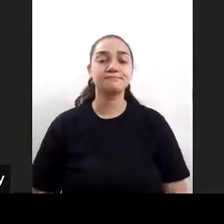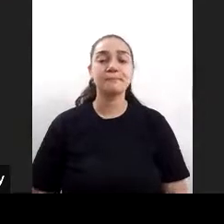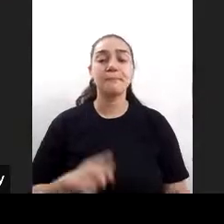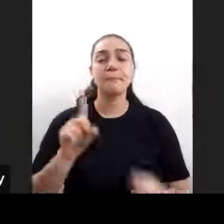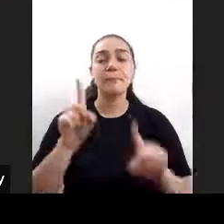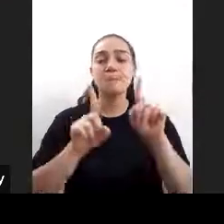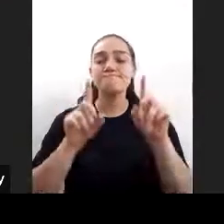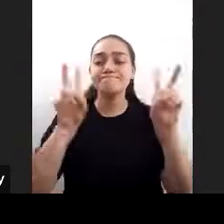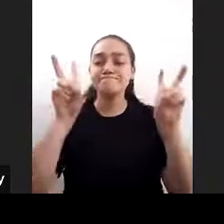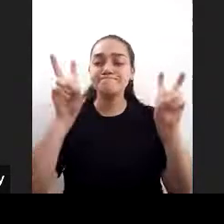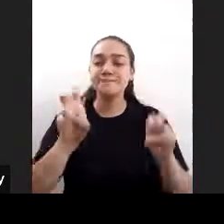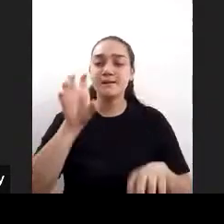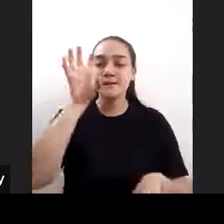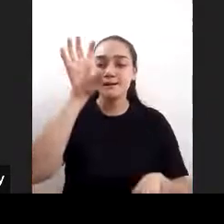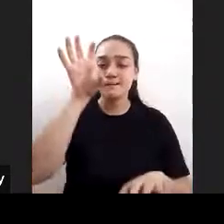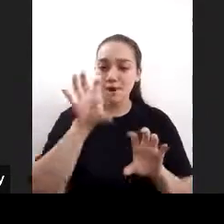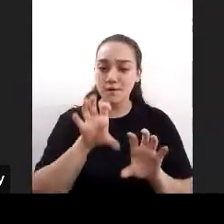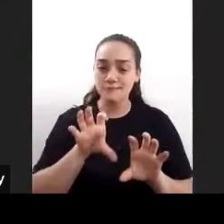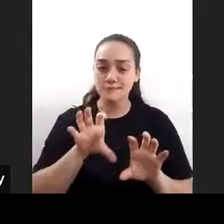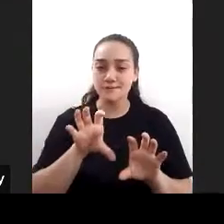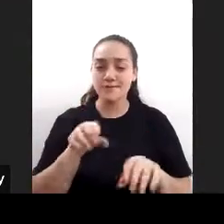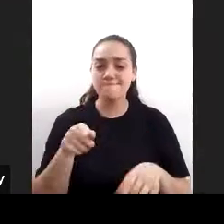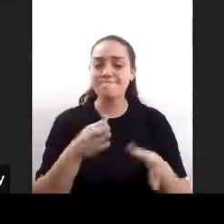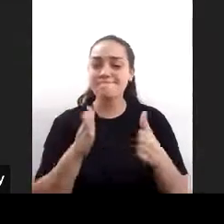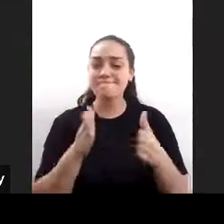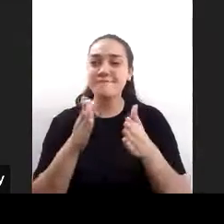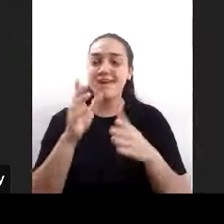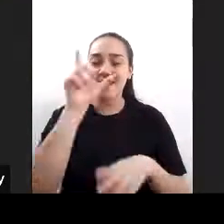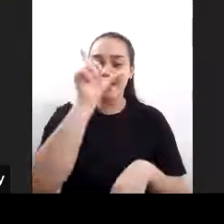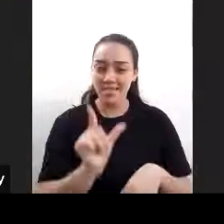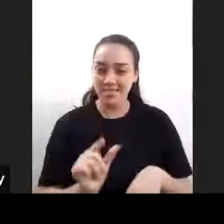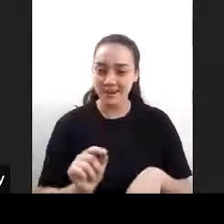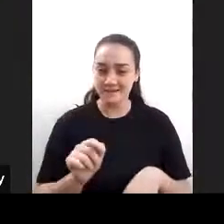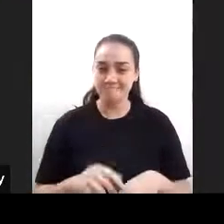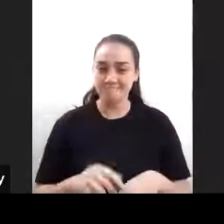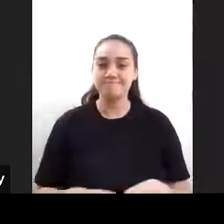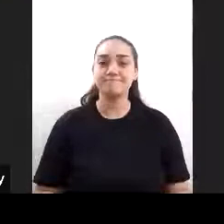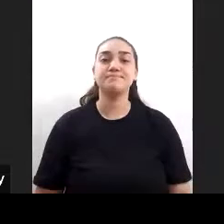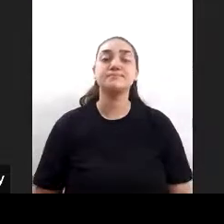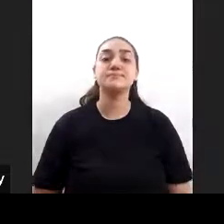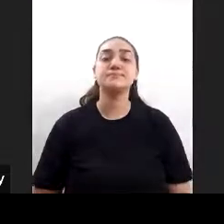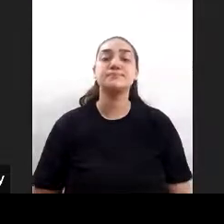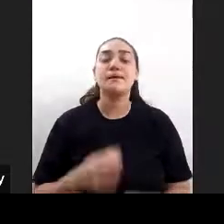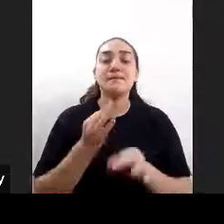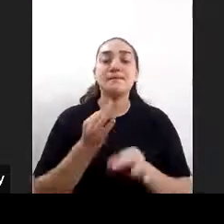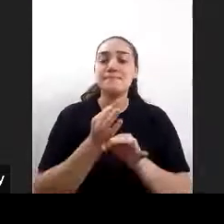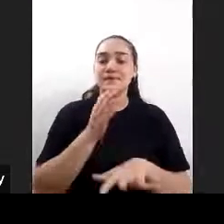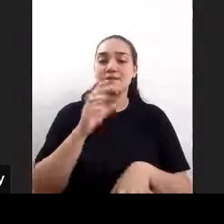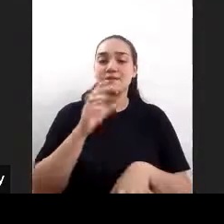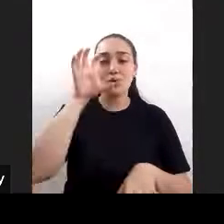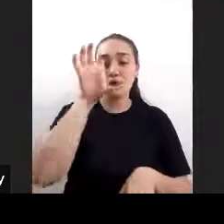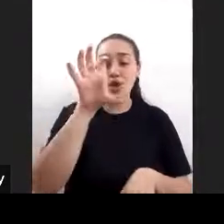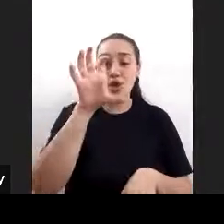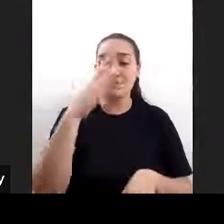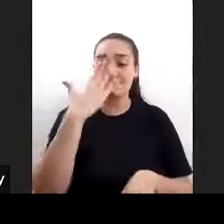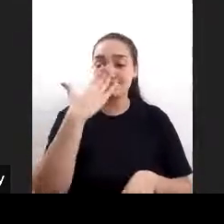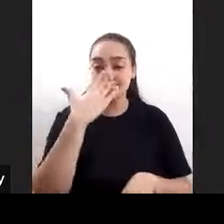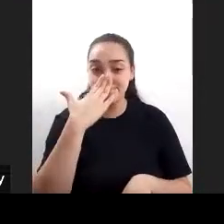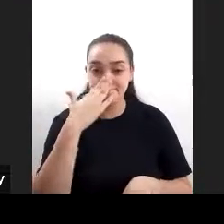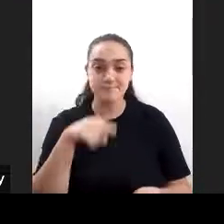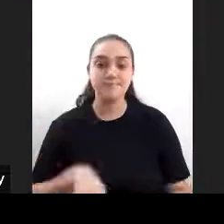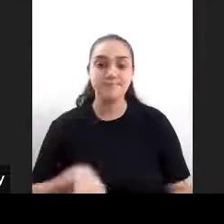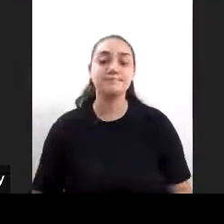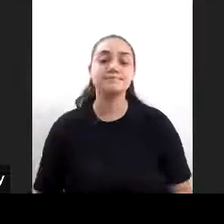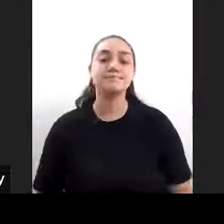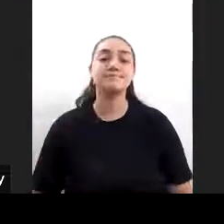y se llama Recorriendo Argentina ayer tuvimos uno específico sobre Córdoba que salió muy bien con ayuda invaluable de la agencia